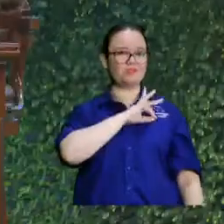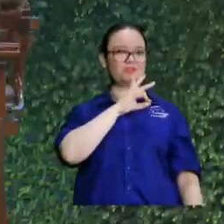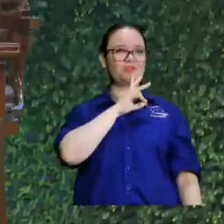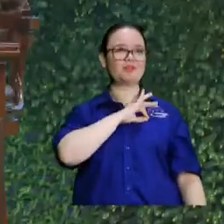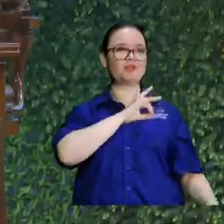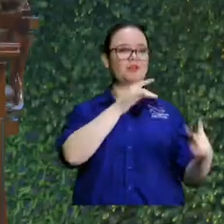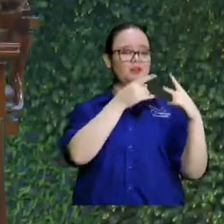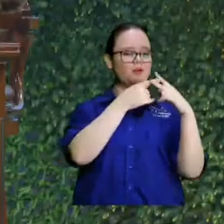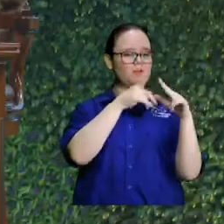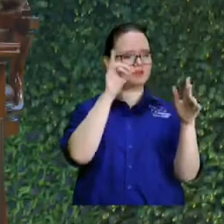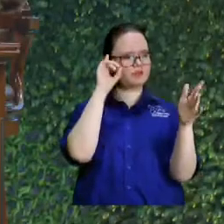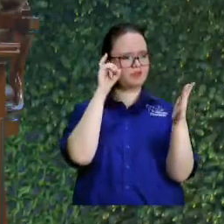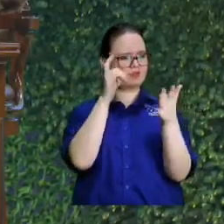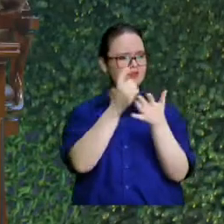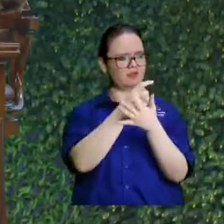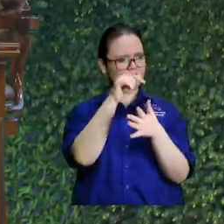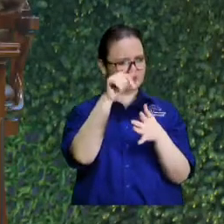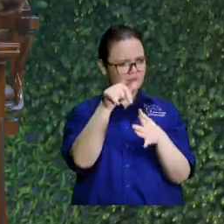creyendo semejante tontería